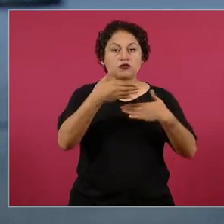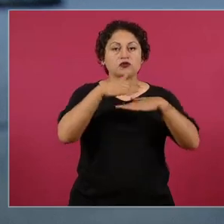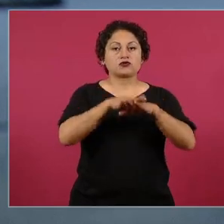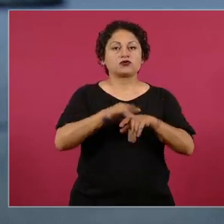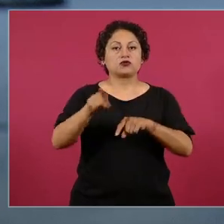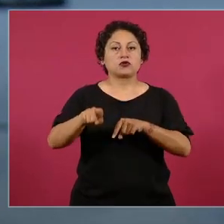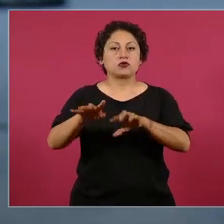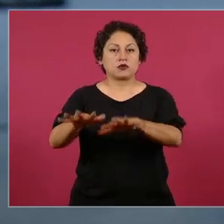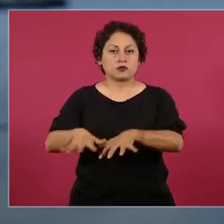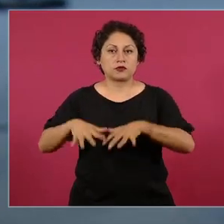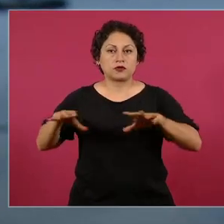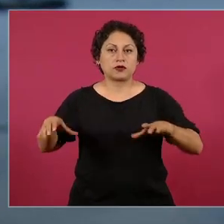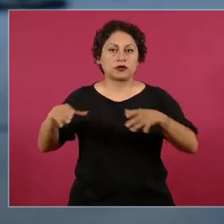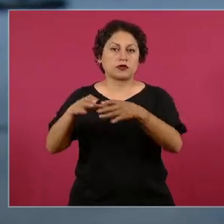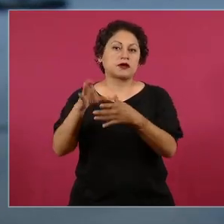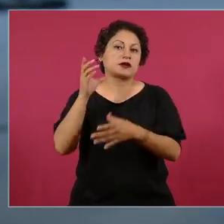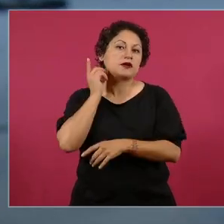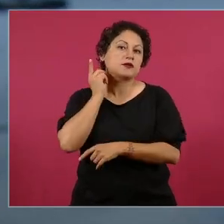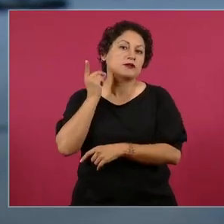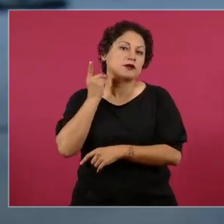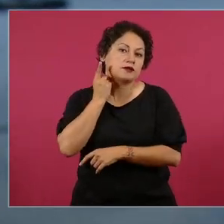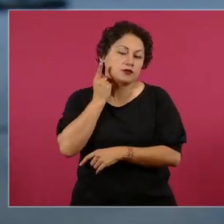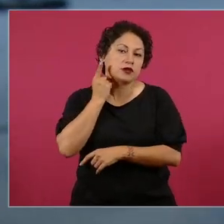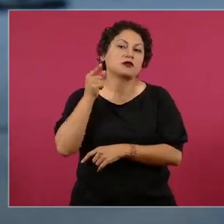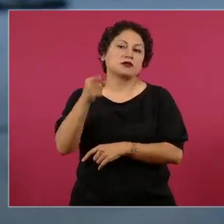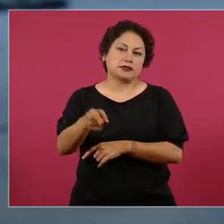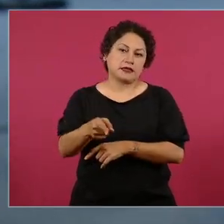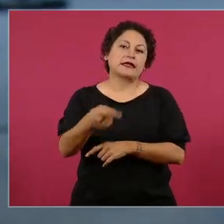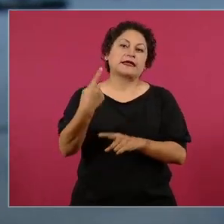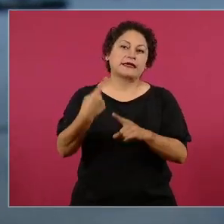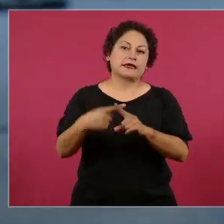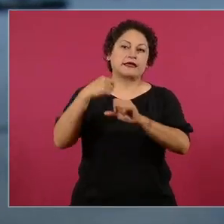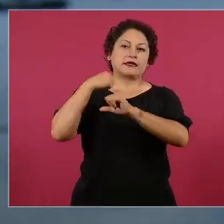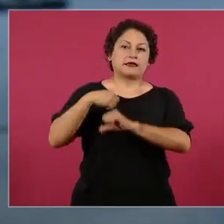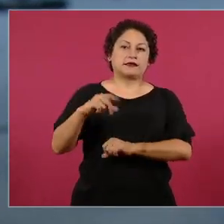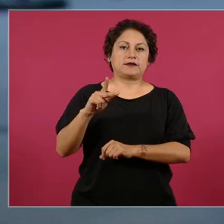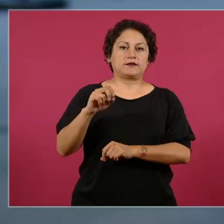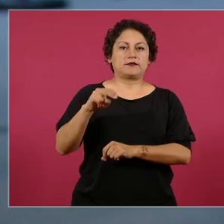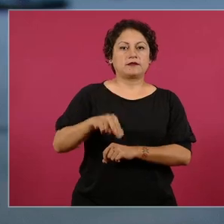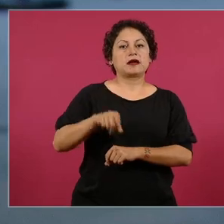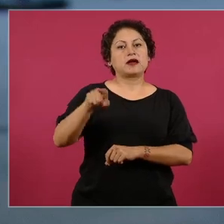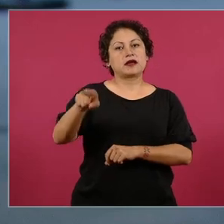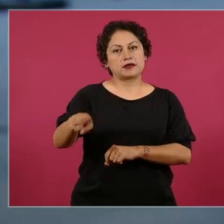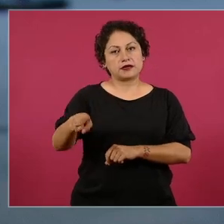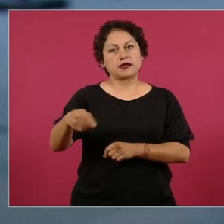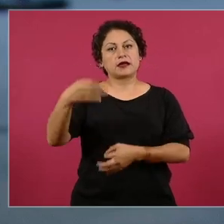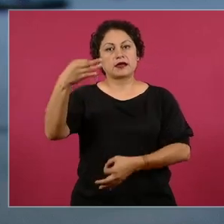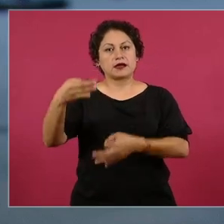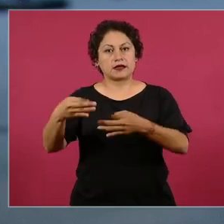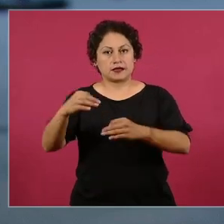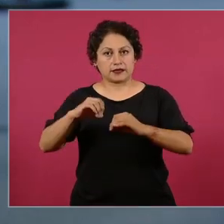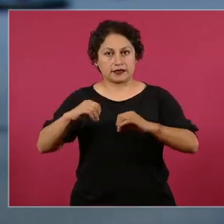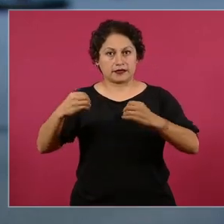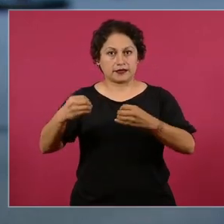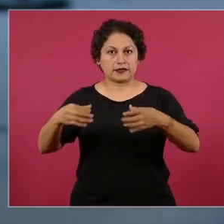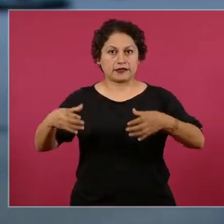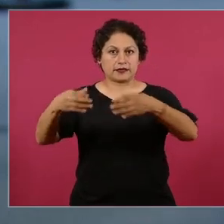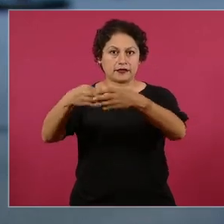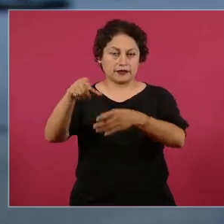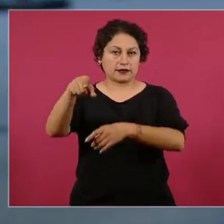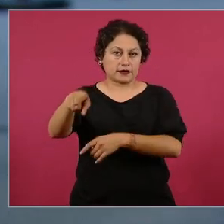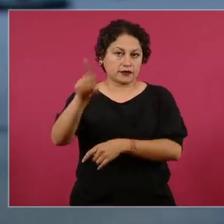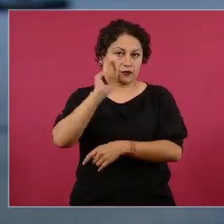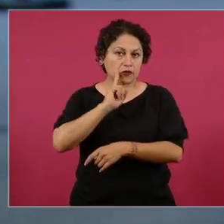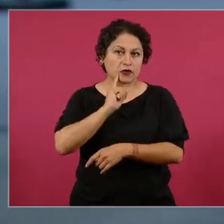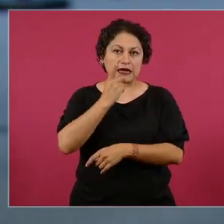que presentó, esta denuncia la presentó el PAN. La ministra, Lenia Batres, dijo que si la Suprema Corte resuelve este